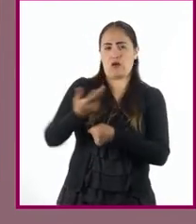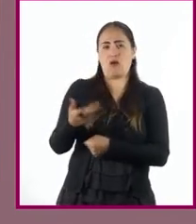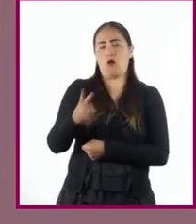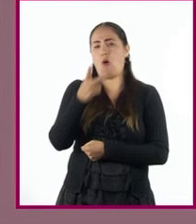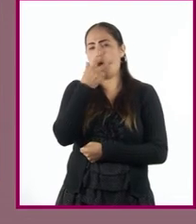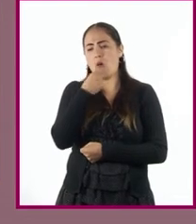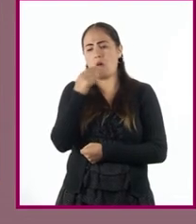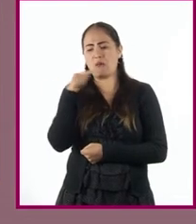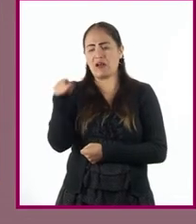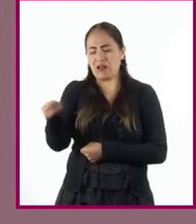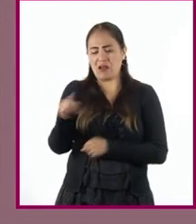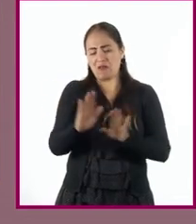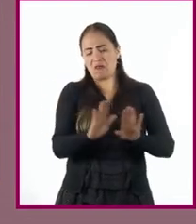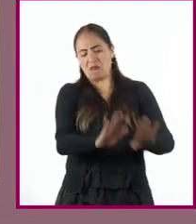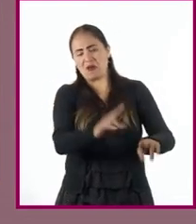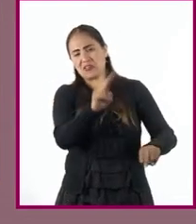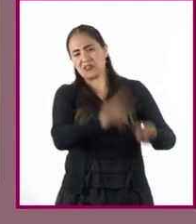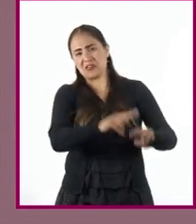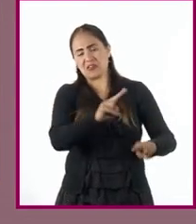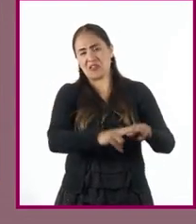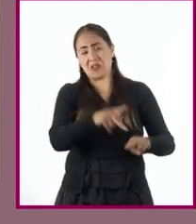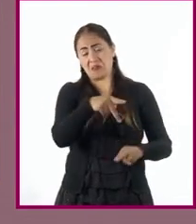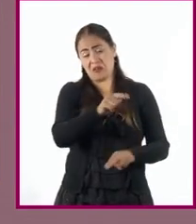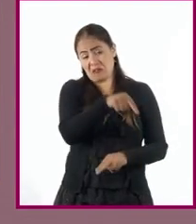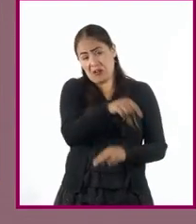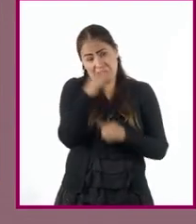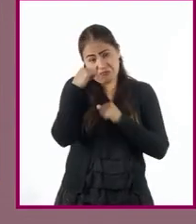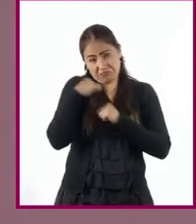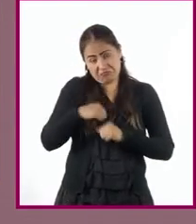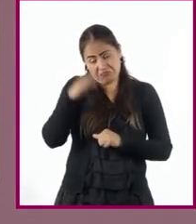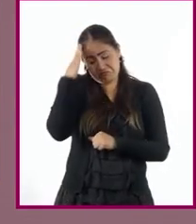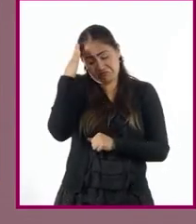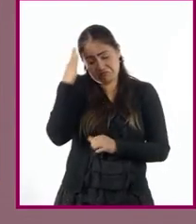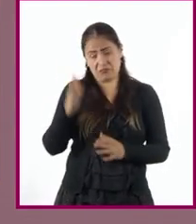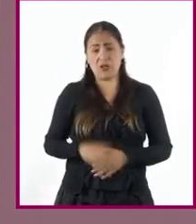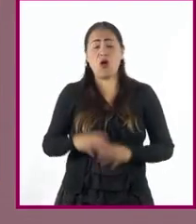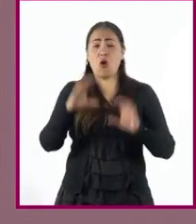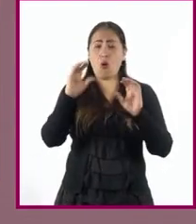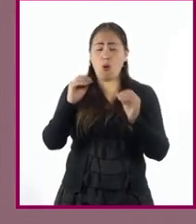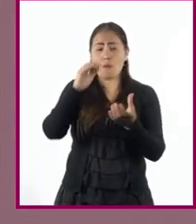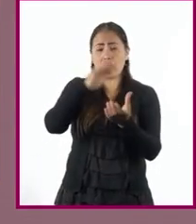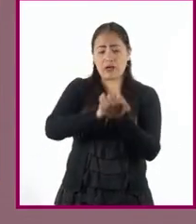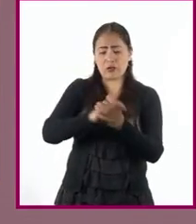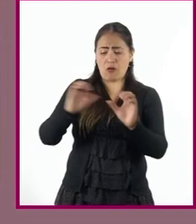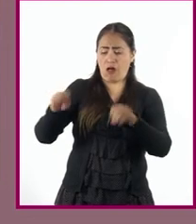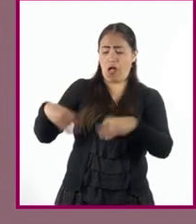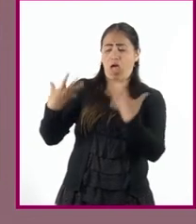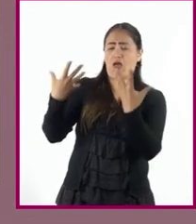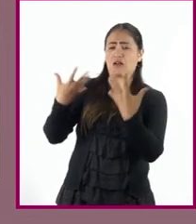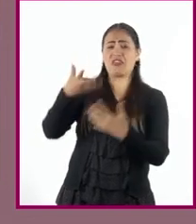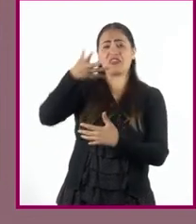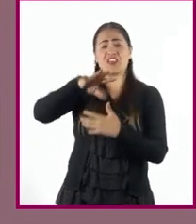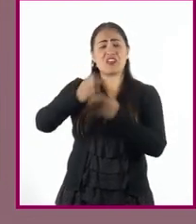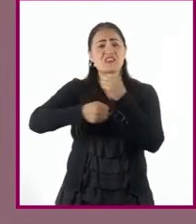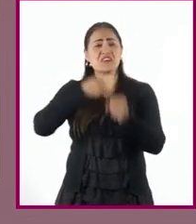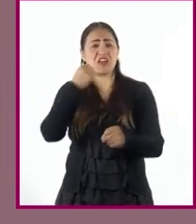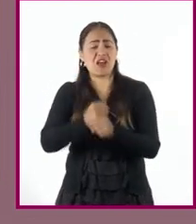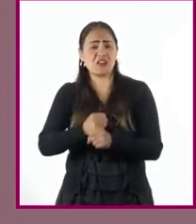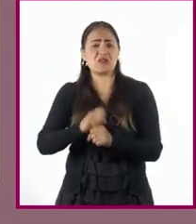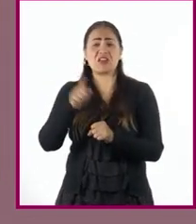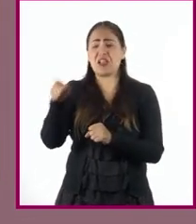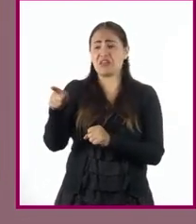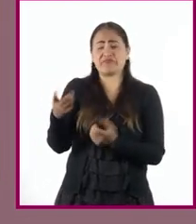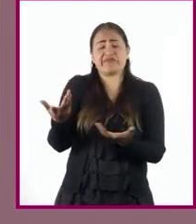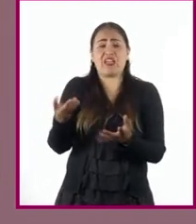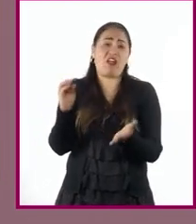señor que lo tengo en un rincón de la casa, pero es la autoridad. Del marido que me abandonó, se fue hace 10 años, no sé nada de él, él es la